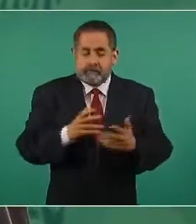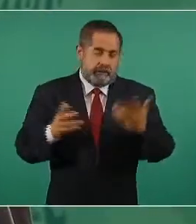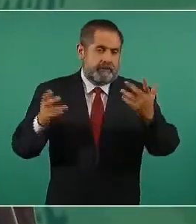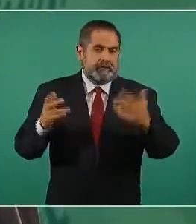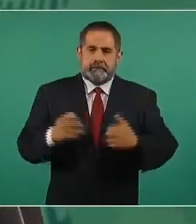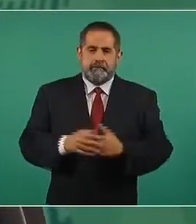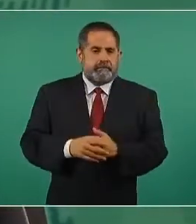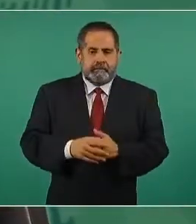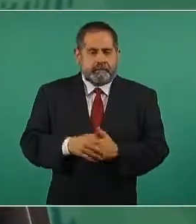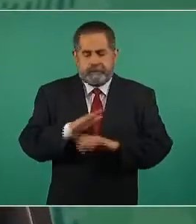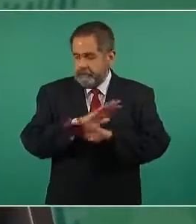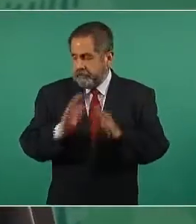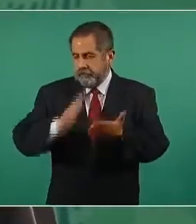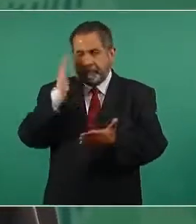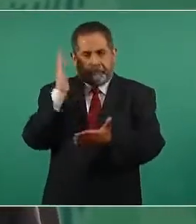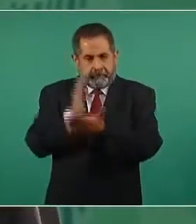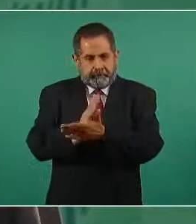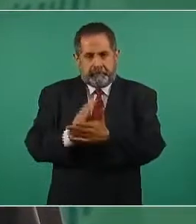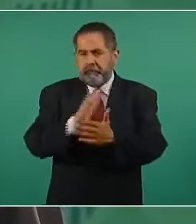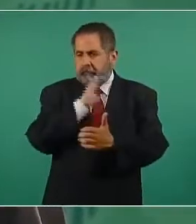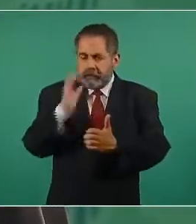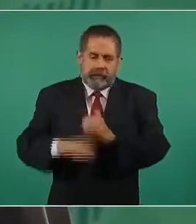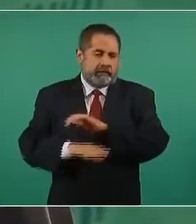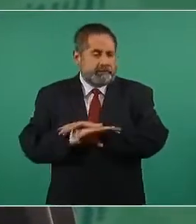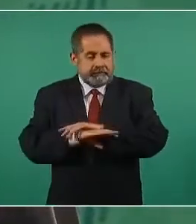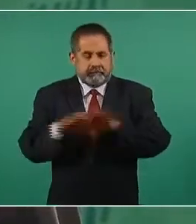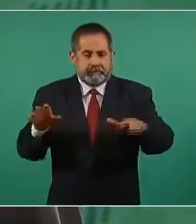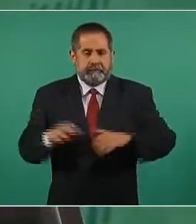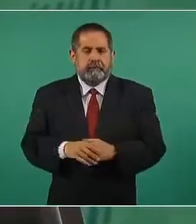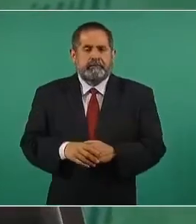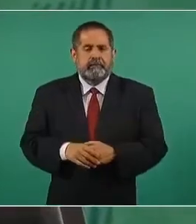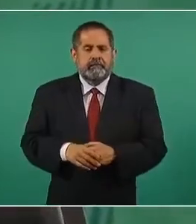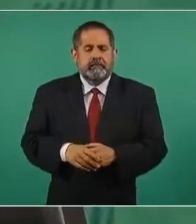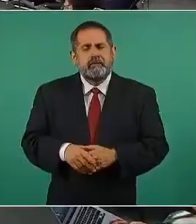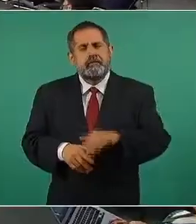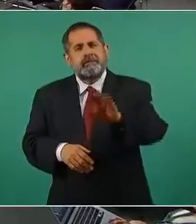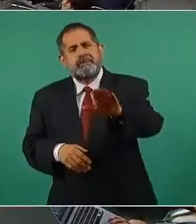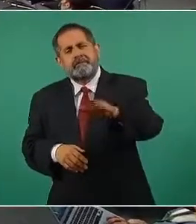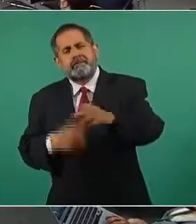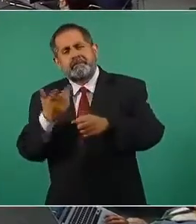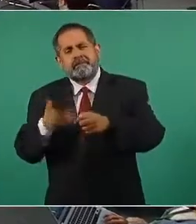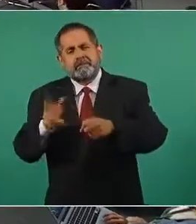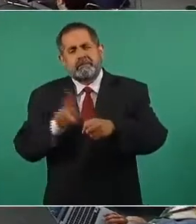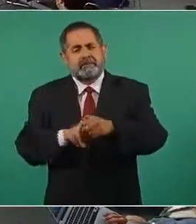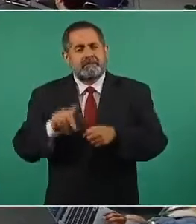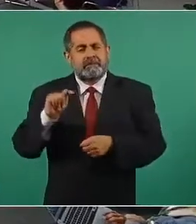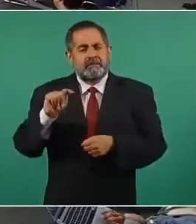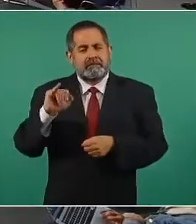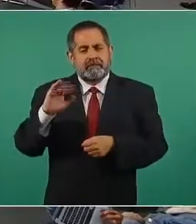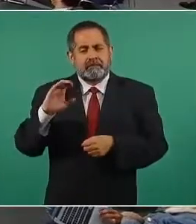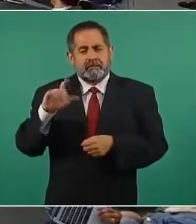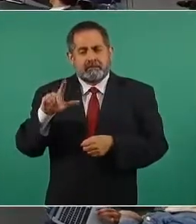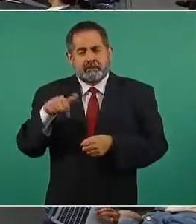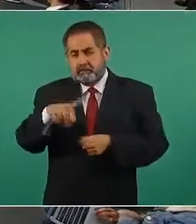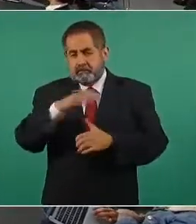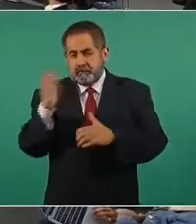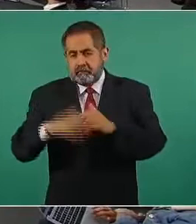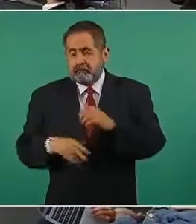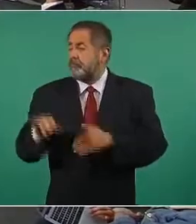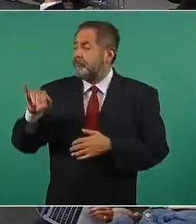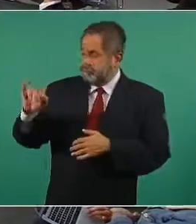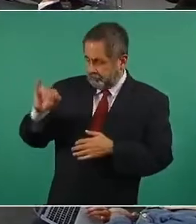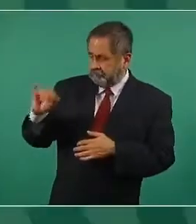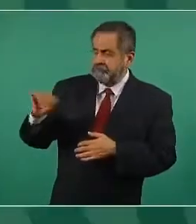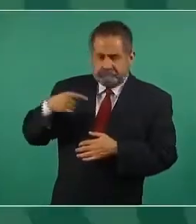entonces eso ya se terminó afortunadamente el hospital de Ticul si se va a terminar sí ya se llegó a un